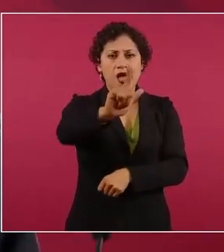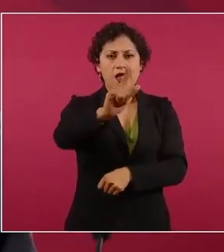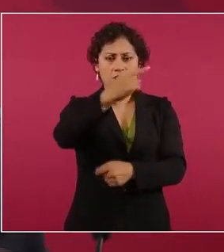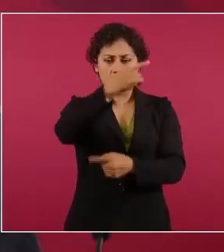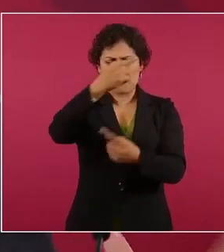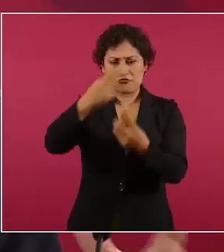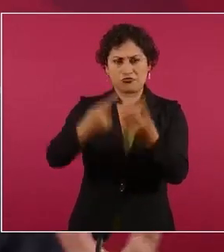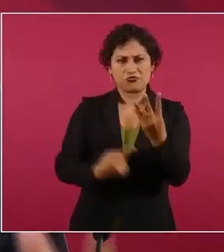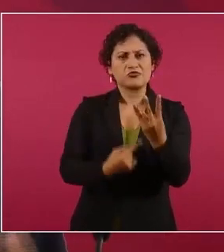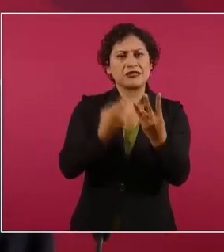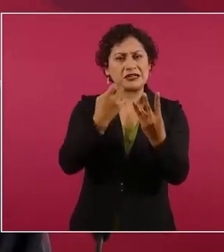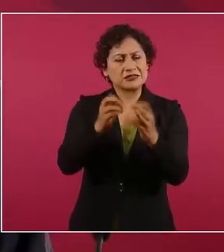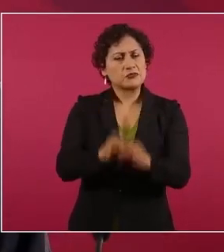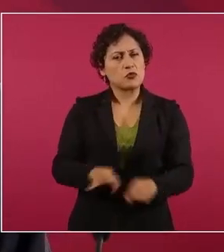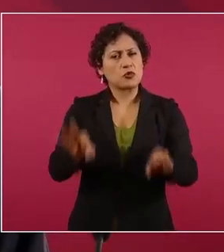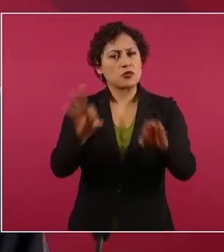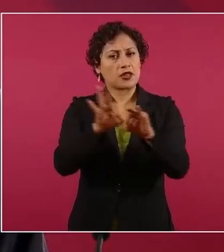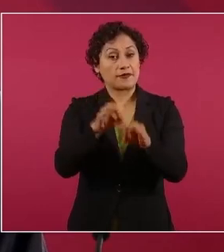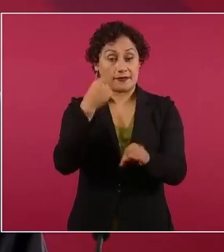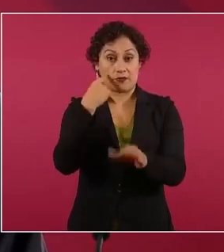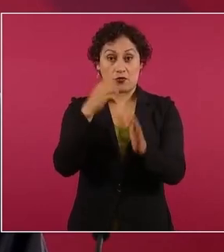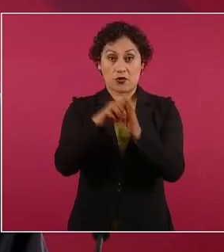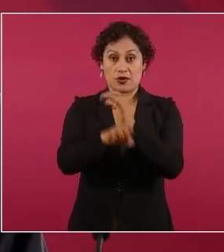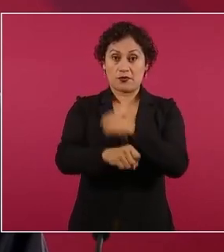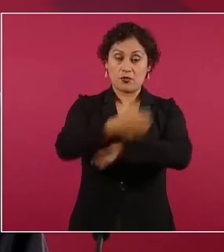que no se desintegren las familias